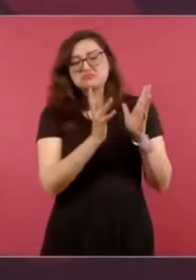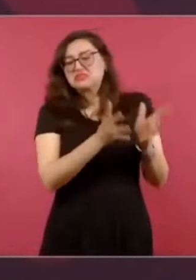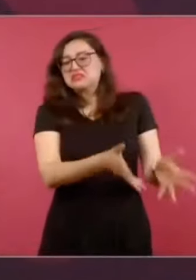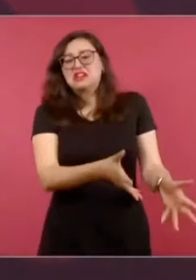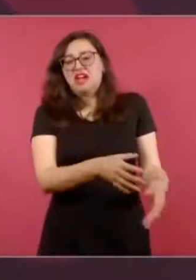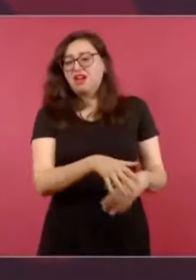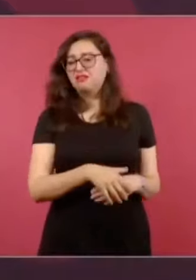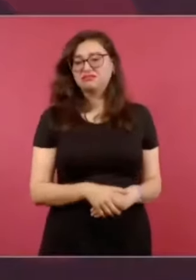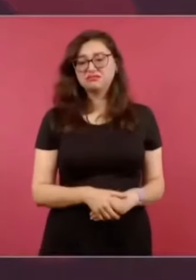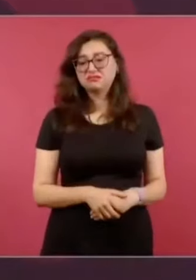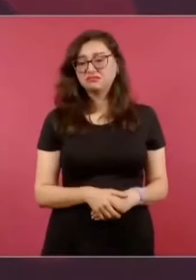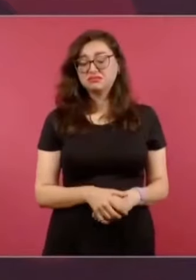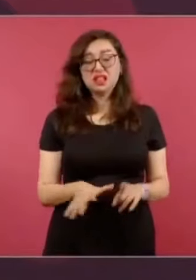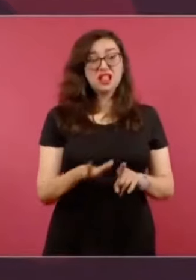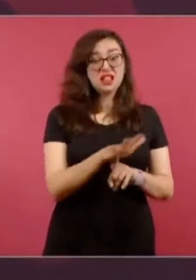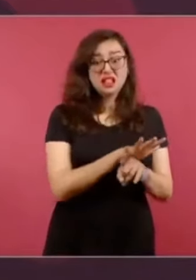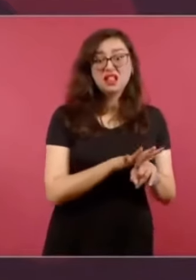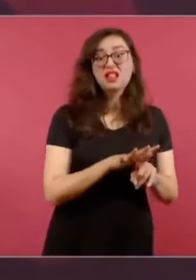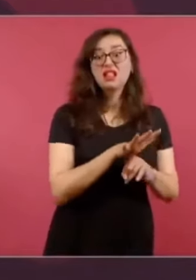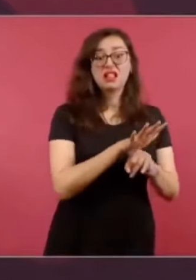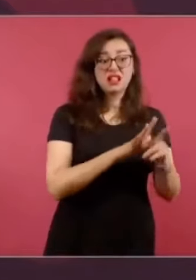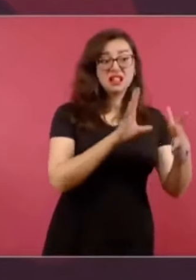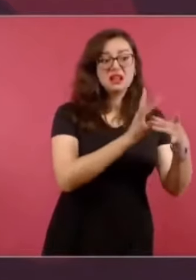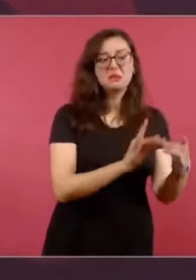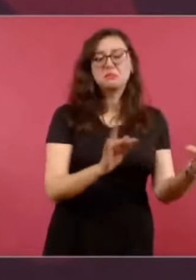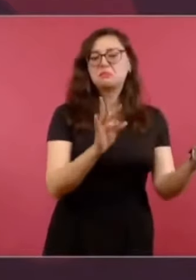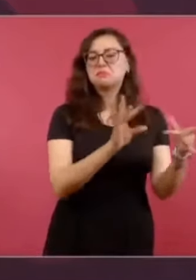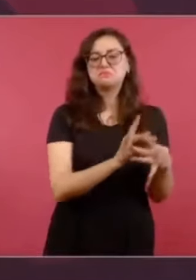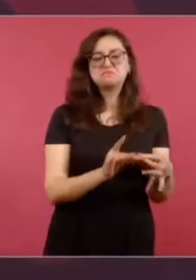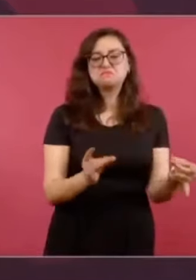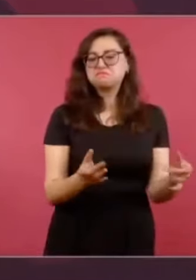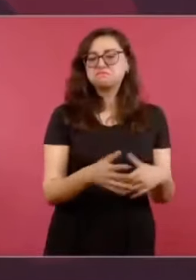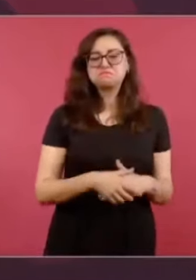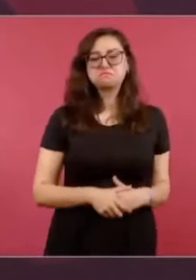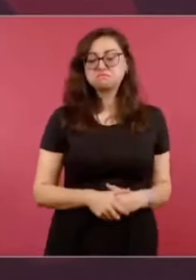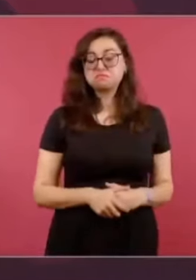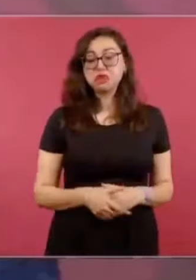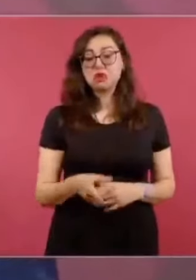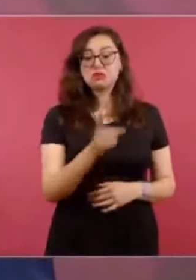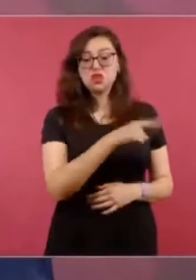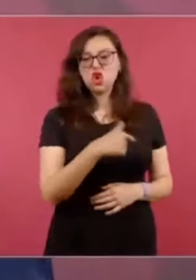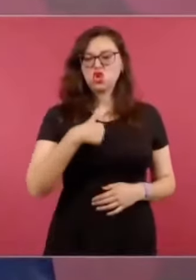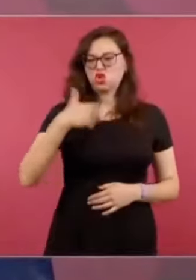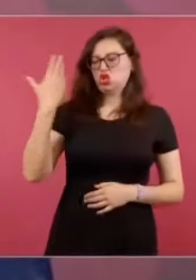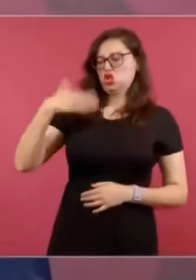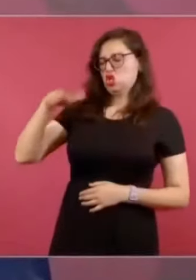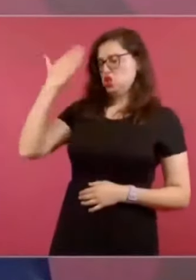Además, se creen sabiondos.